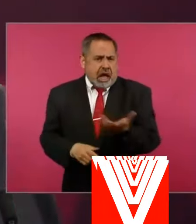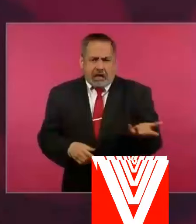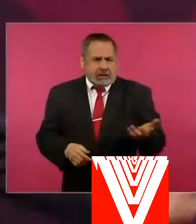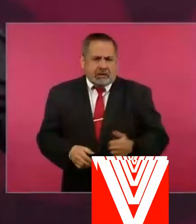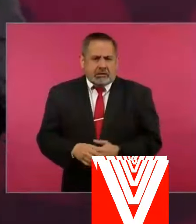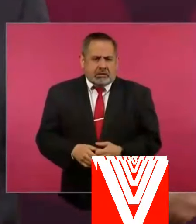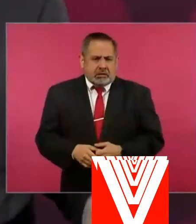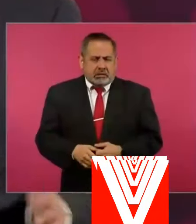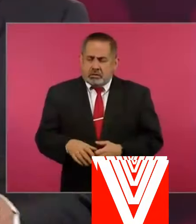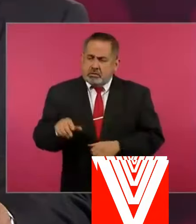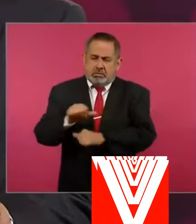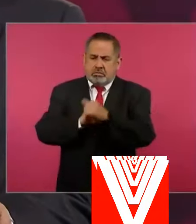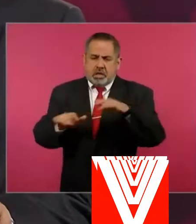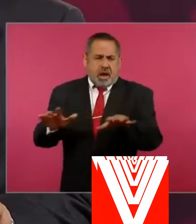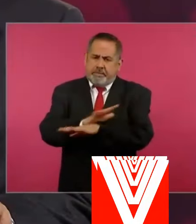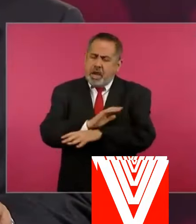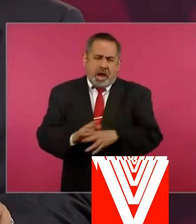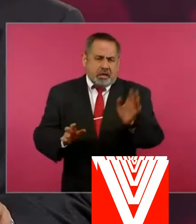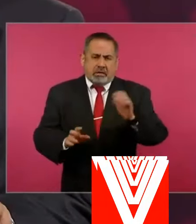pues hay que cambiarlo.